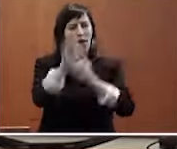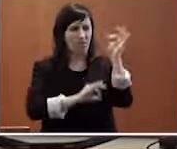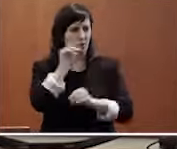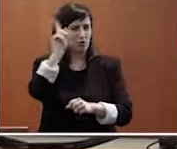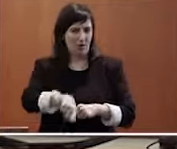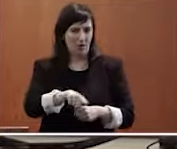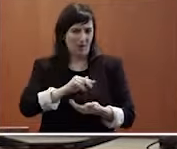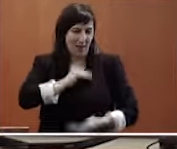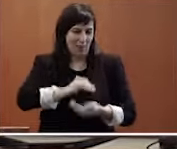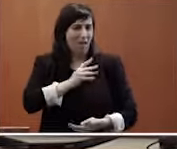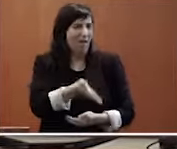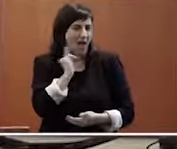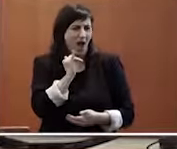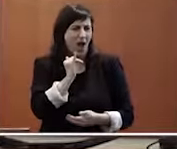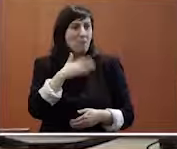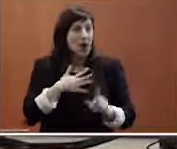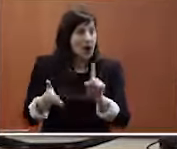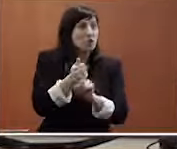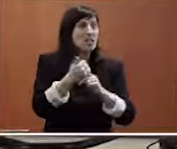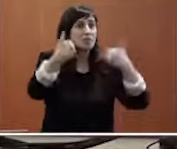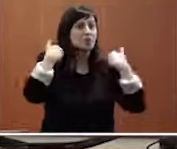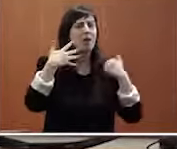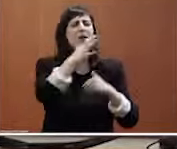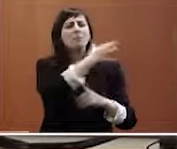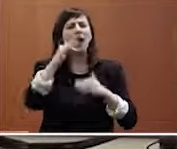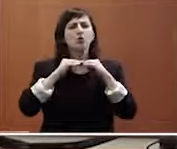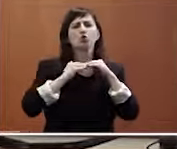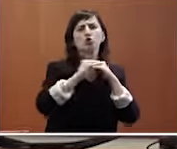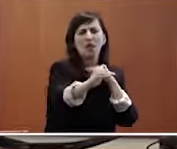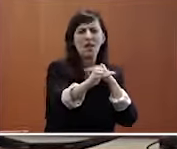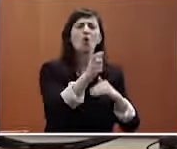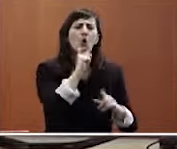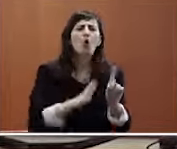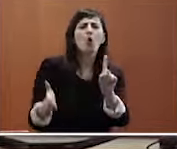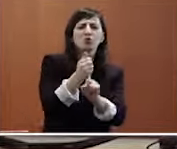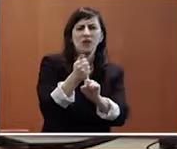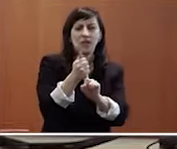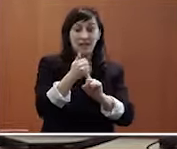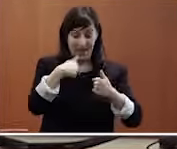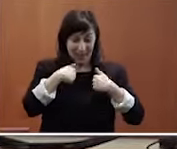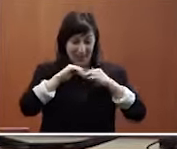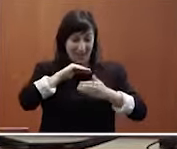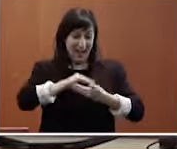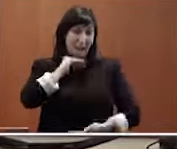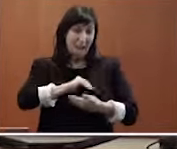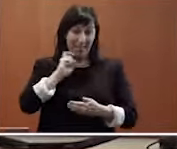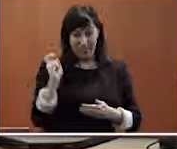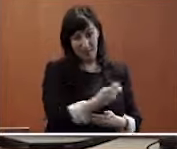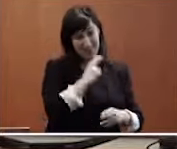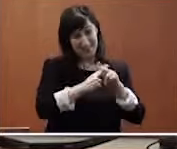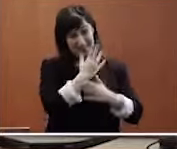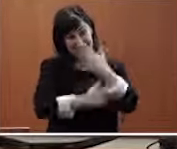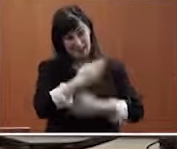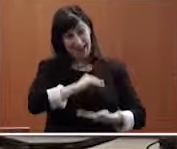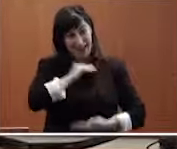necesitan para ser responsables y para ser sostenibles precisamente de la integración de esas capacidades diversas, distintas y